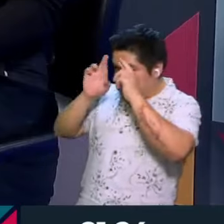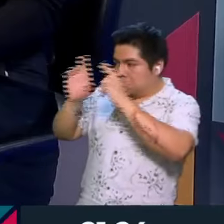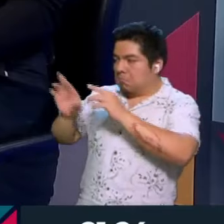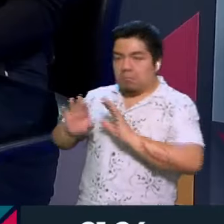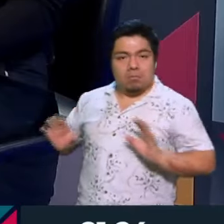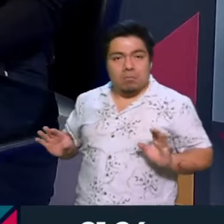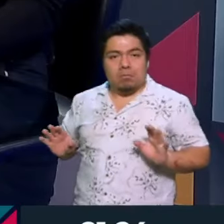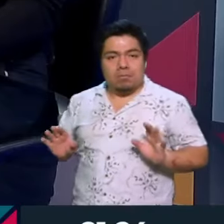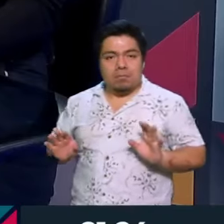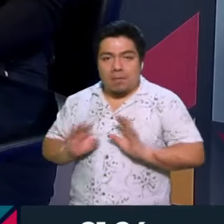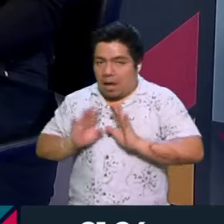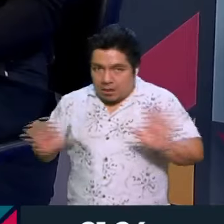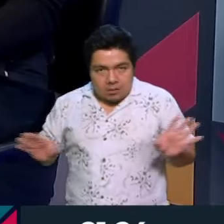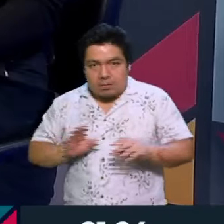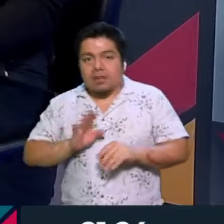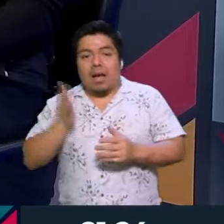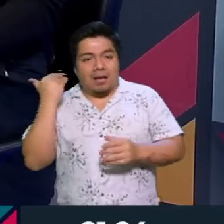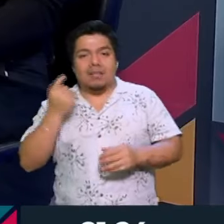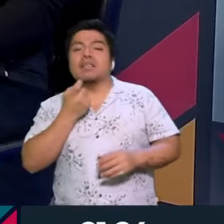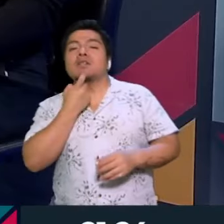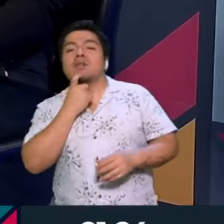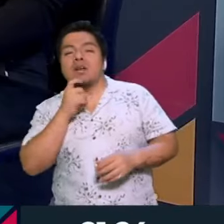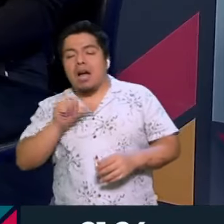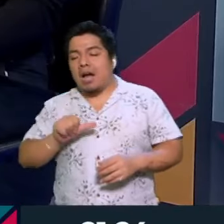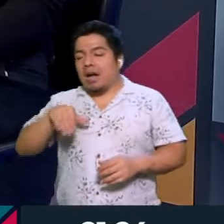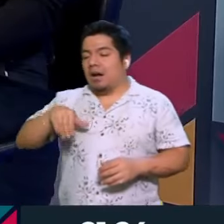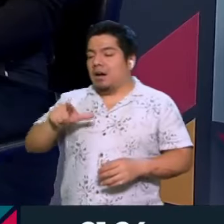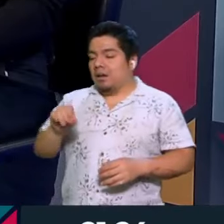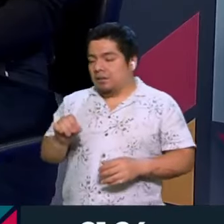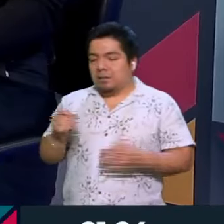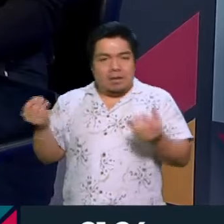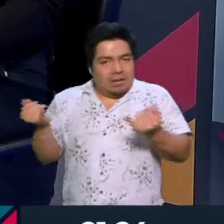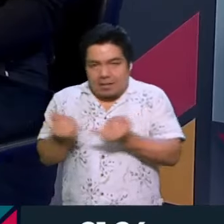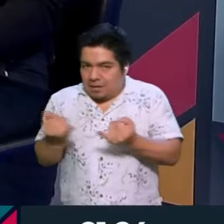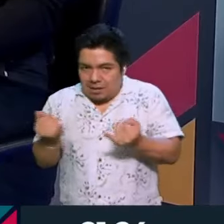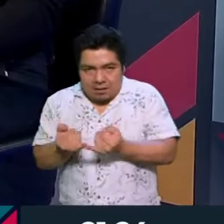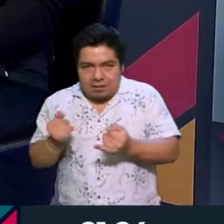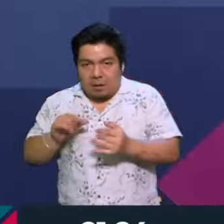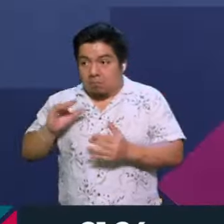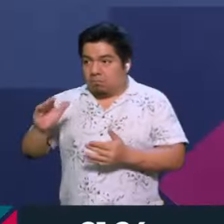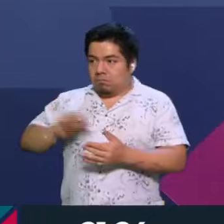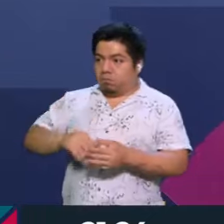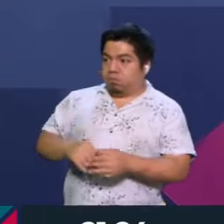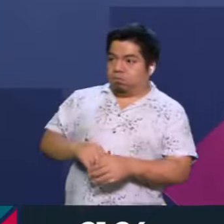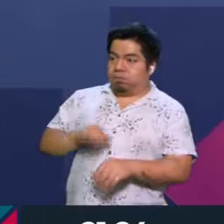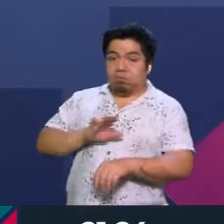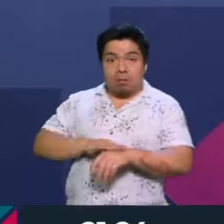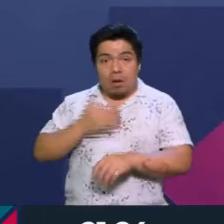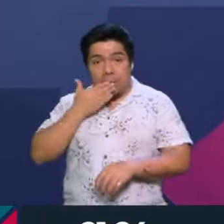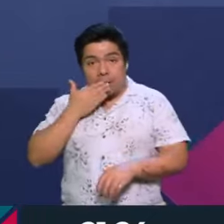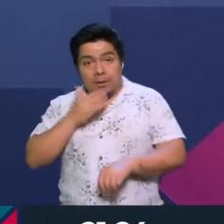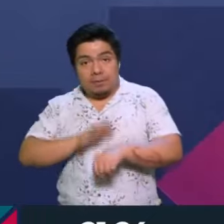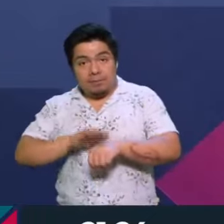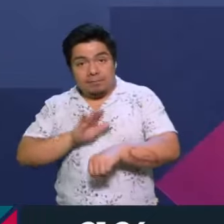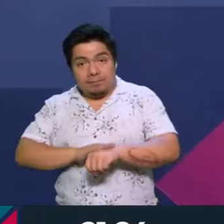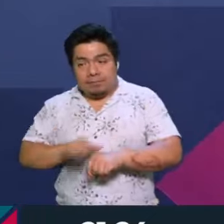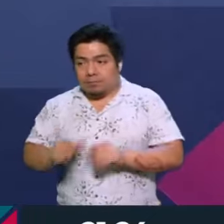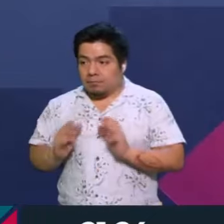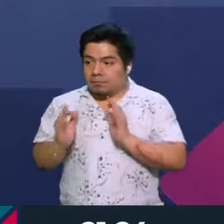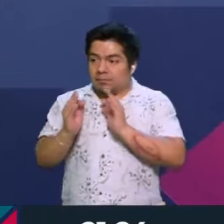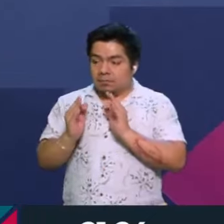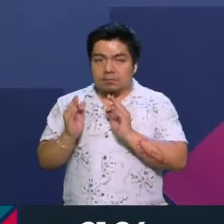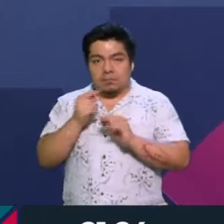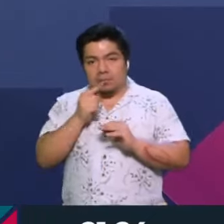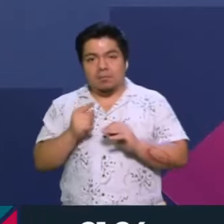así fue con López Obrador, digo, una persona que no solamente tenía una aprobación tan alta, pero llega, se parará en algún